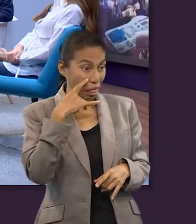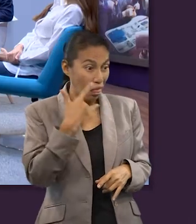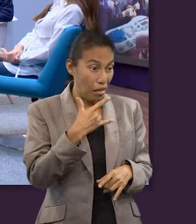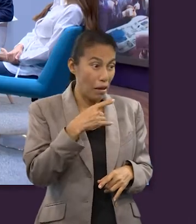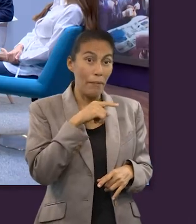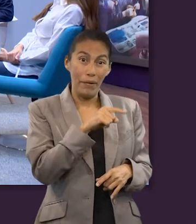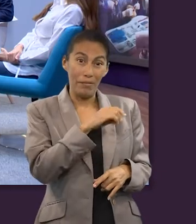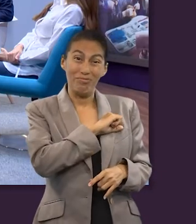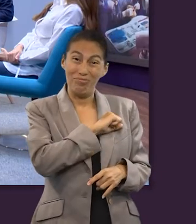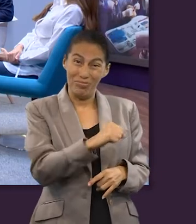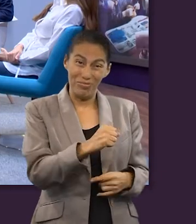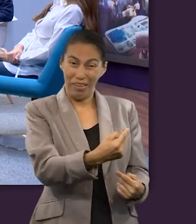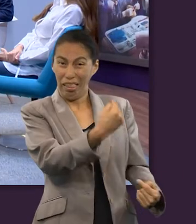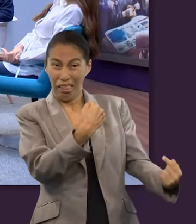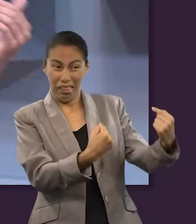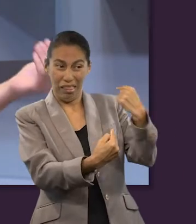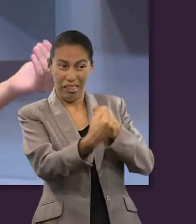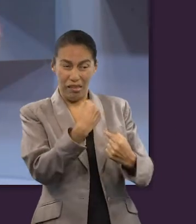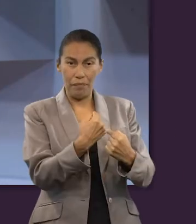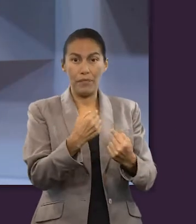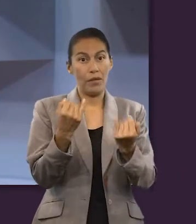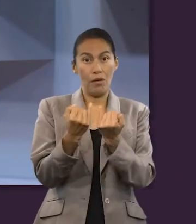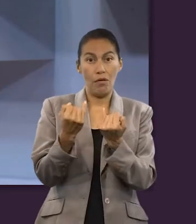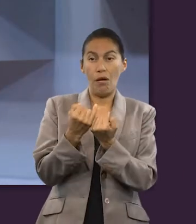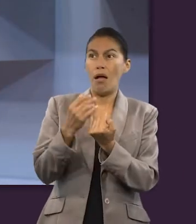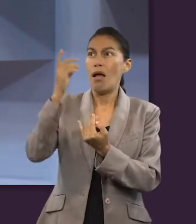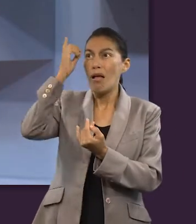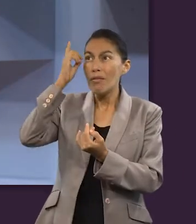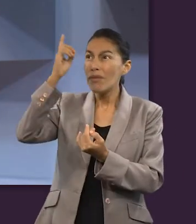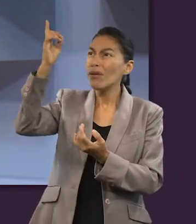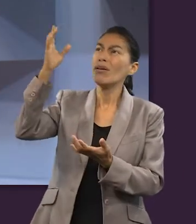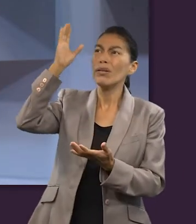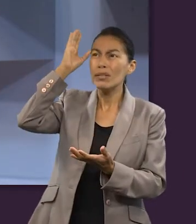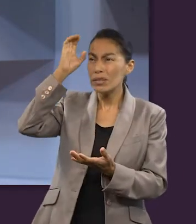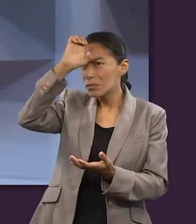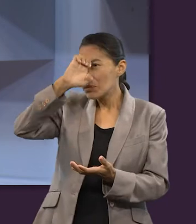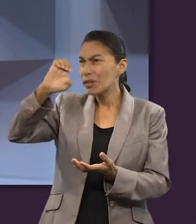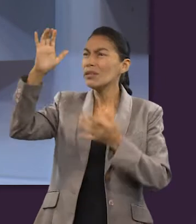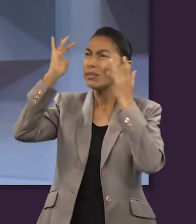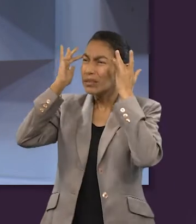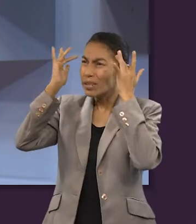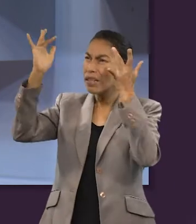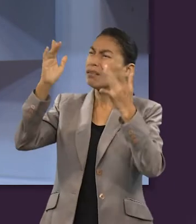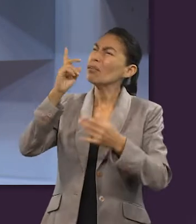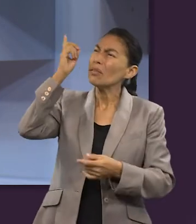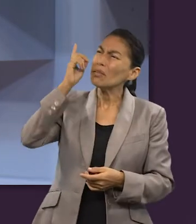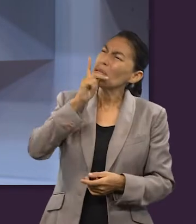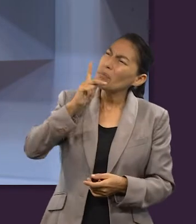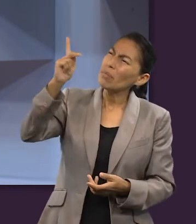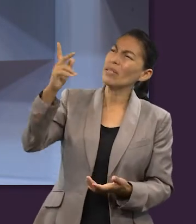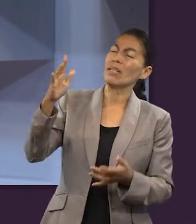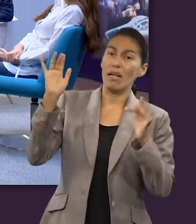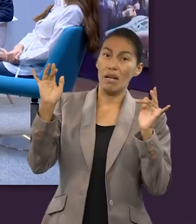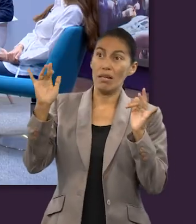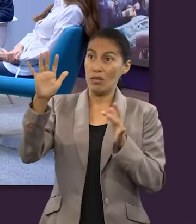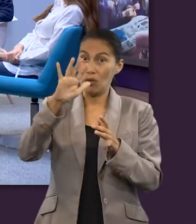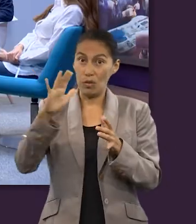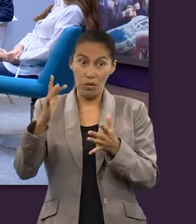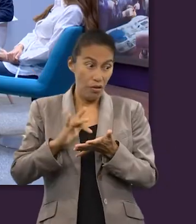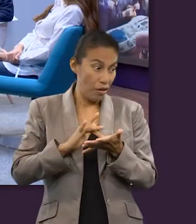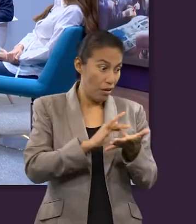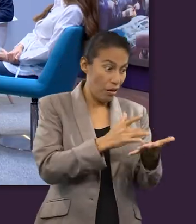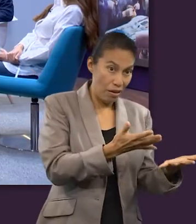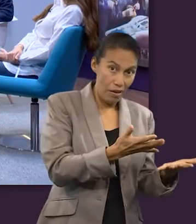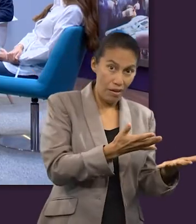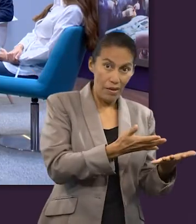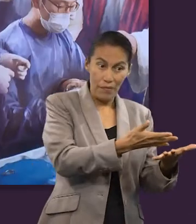ver. Y así como estaba el ejército bueno, todos involucrados, los ángeles activos, el Padre, el Espíritu